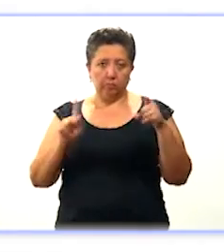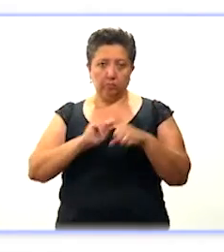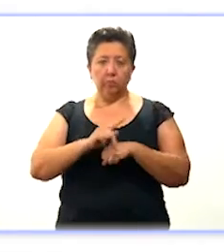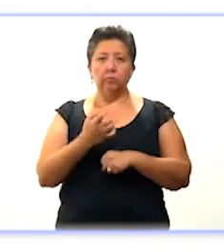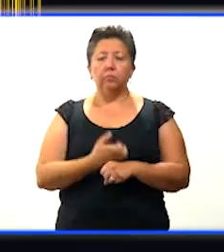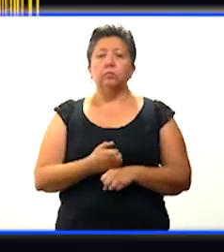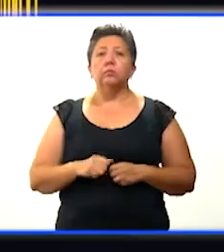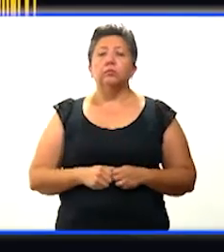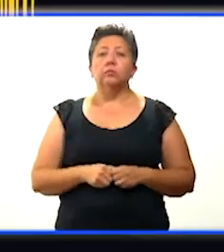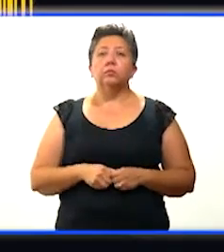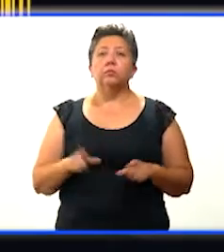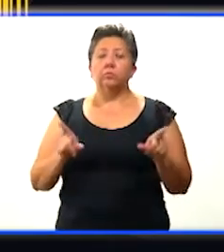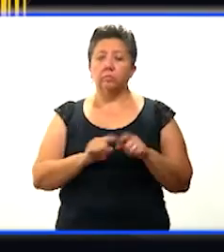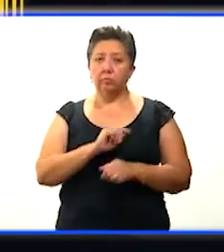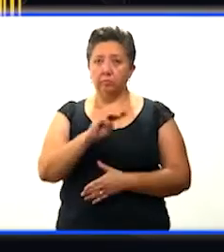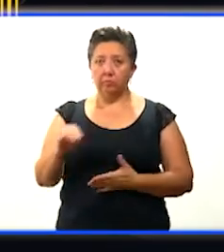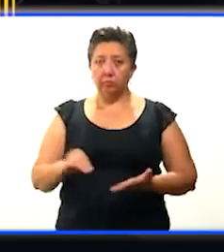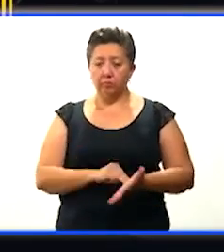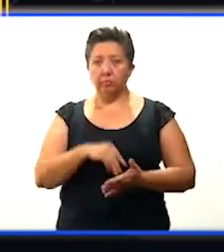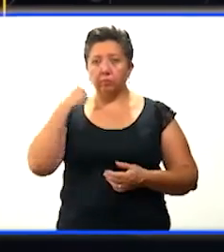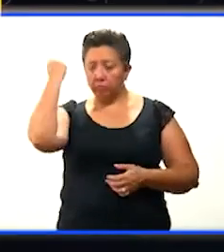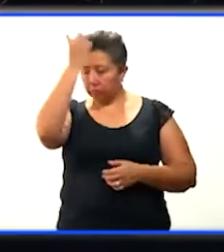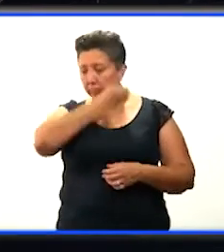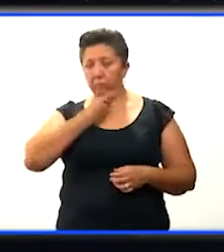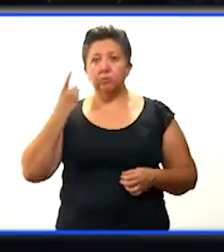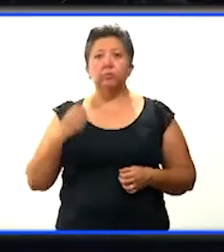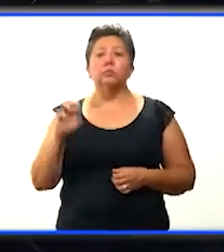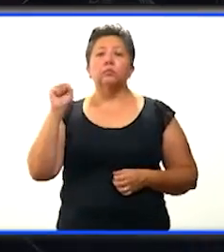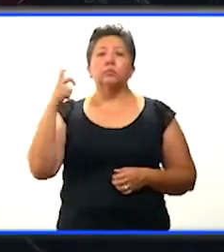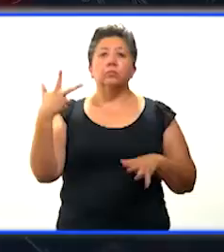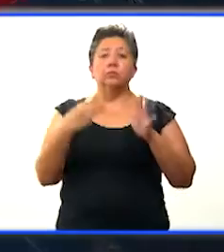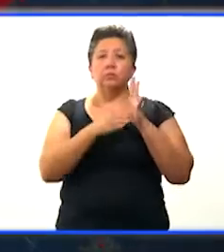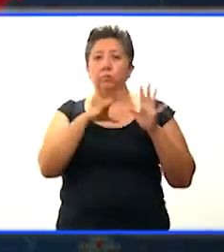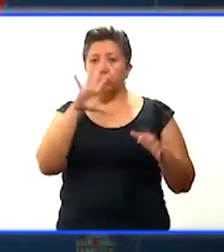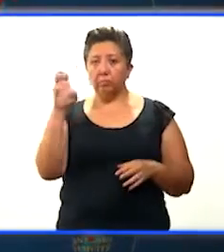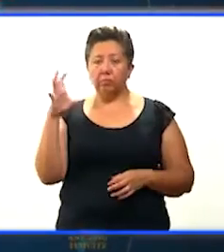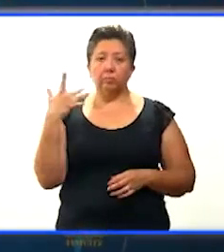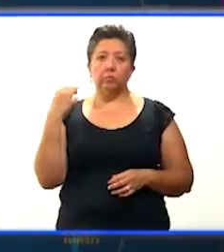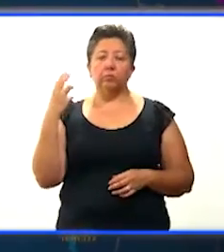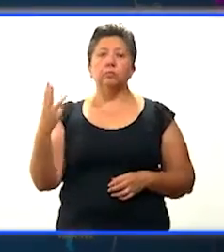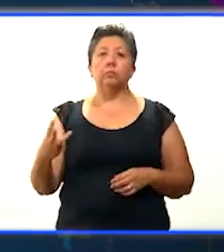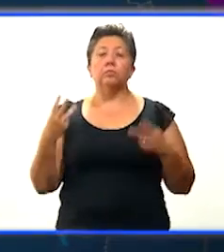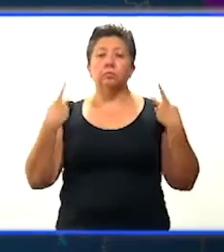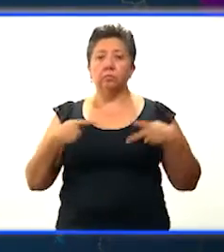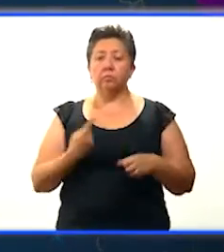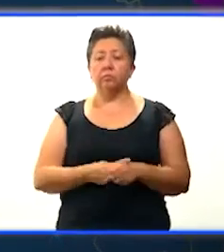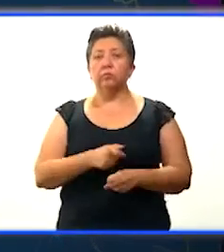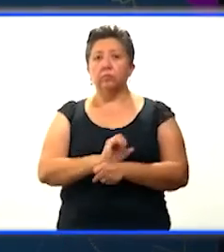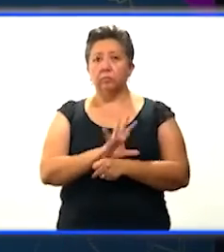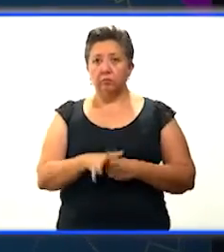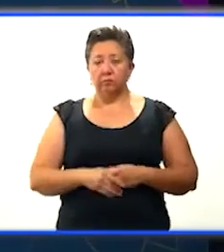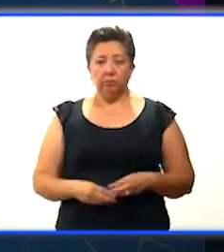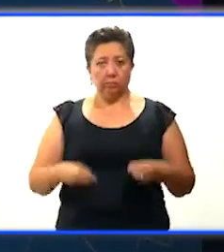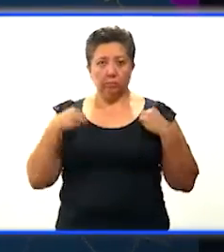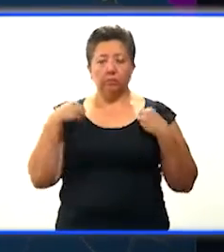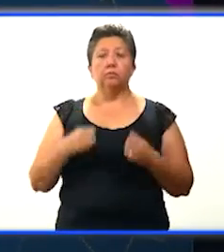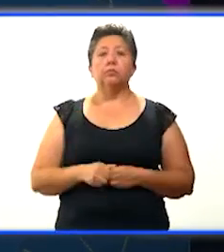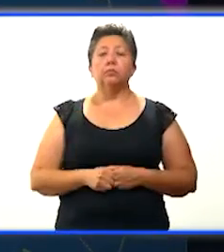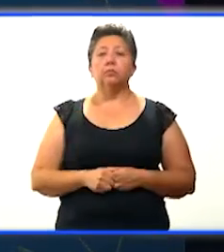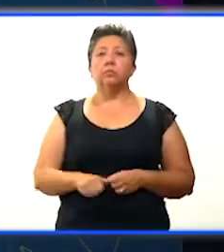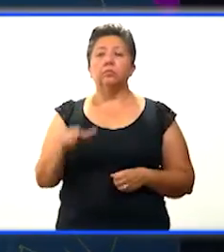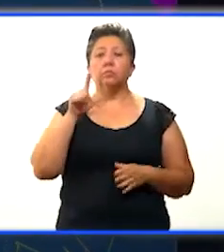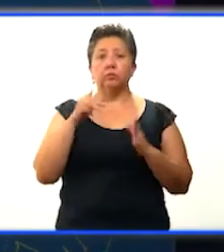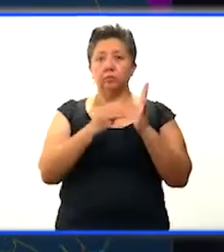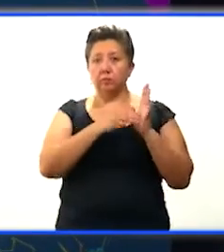u otro estado. Específicamente en Mérida, se han diagnosticado 68.553 personas contagiadas de coronavirus, que viven